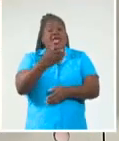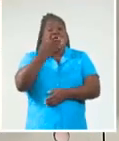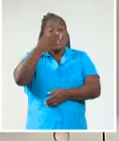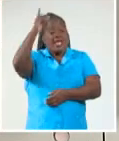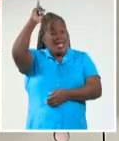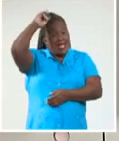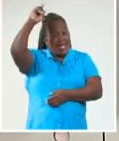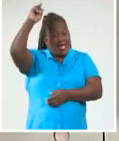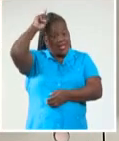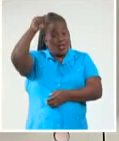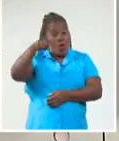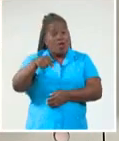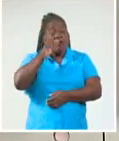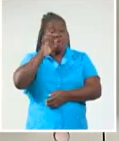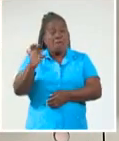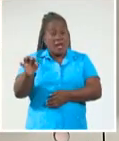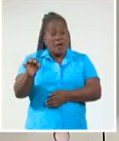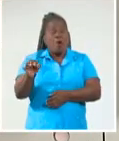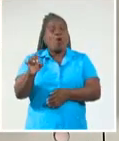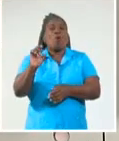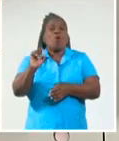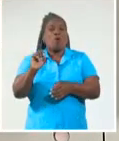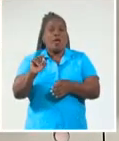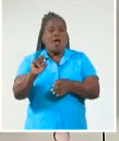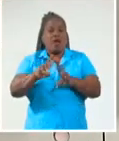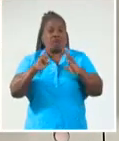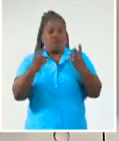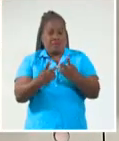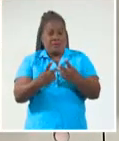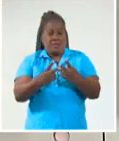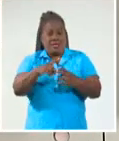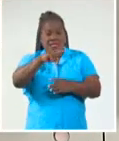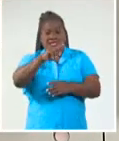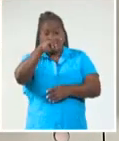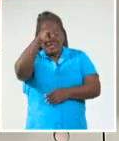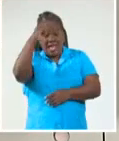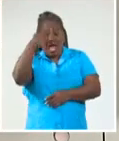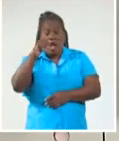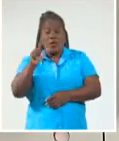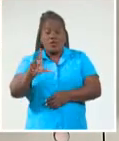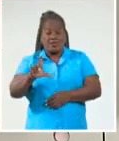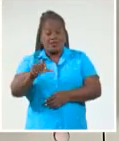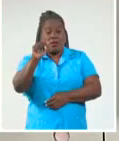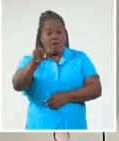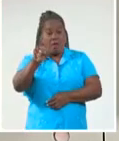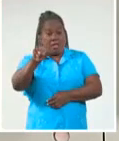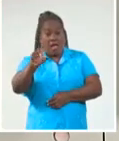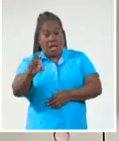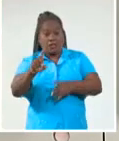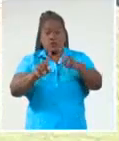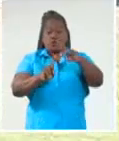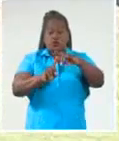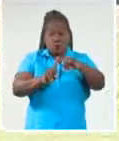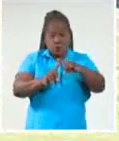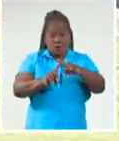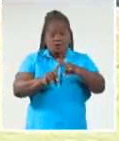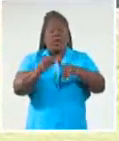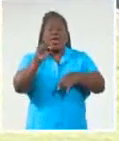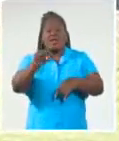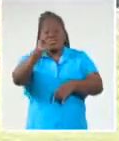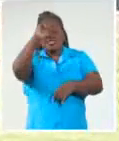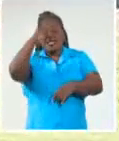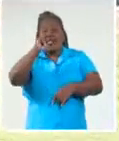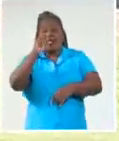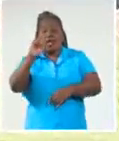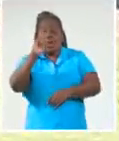temprano en el Capitán San Luis, y desde la una de la tarde se efectúan varios juegos, entre ellos el Villaclara-Las Tunas en el Sandino con transmisión en